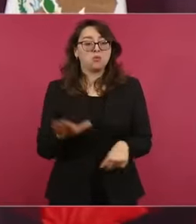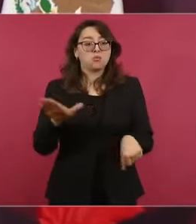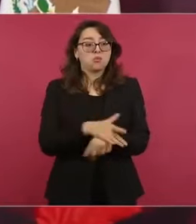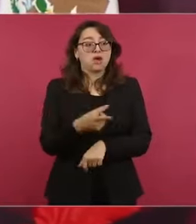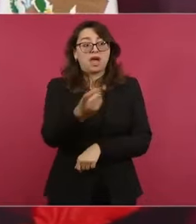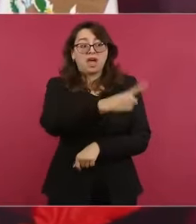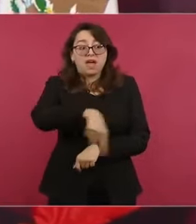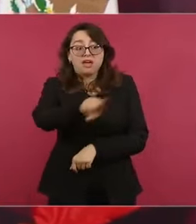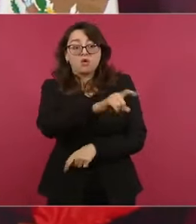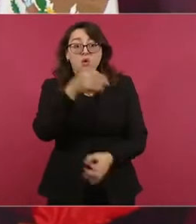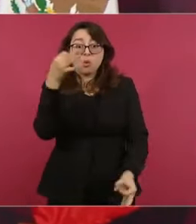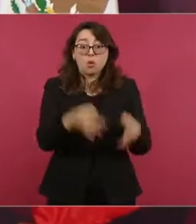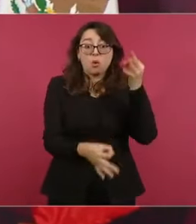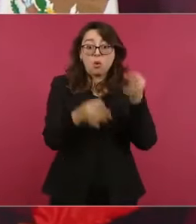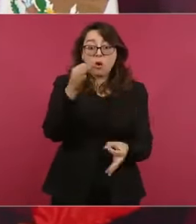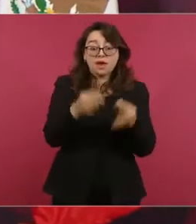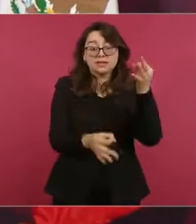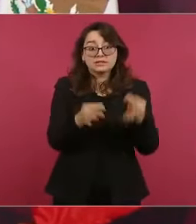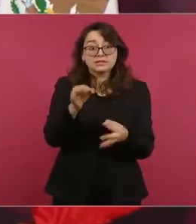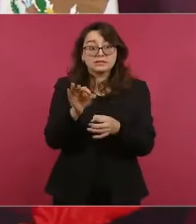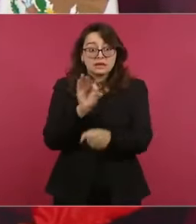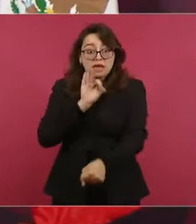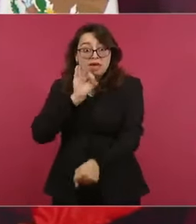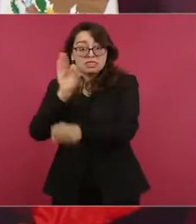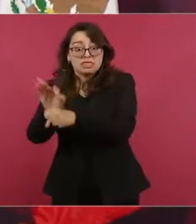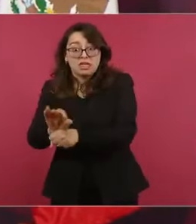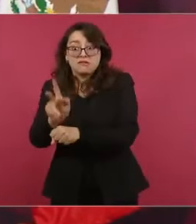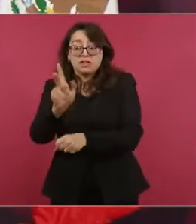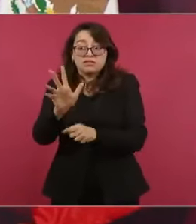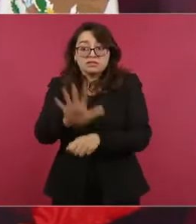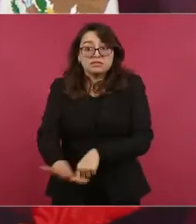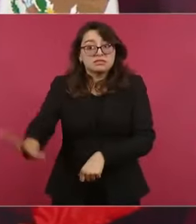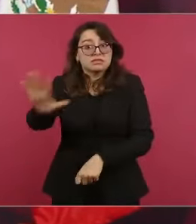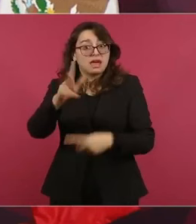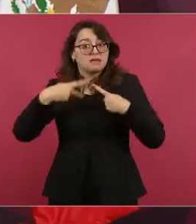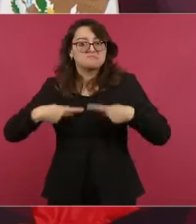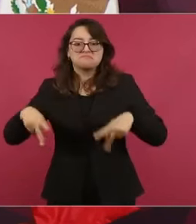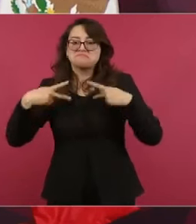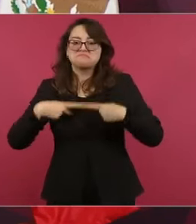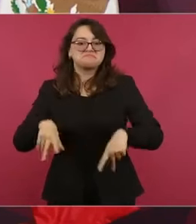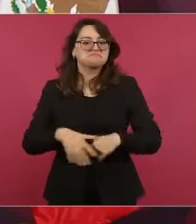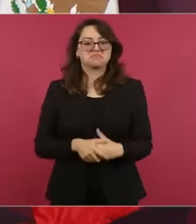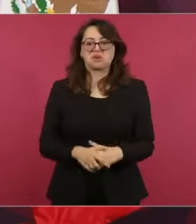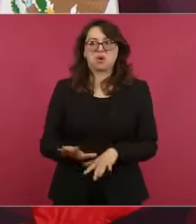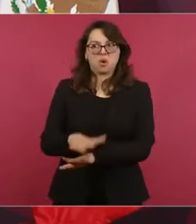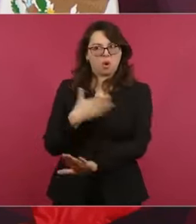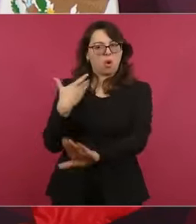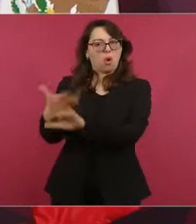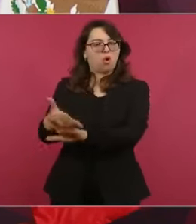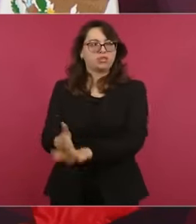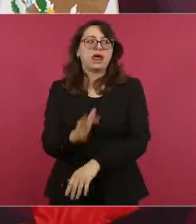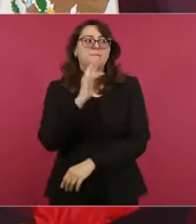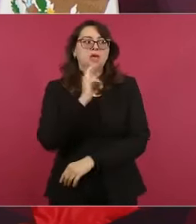antes, cuando nosotros estábamos en la oposición, yo